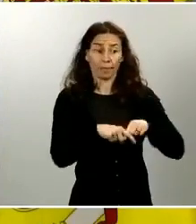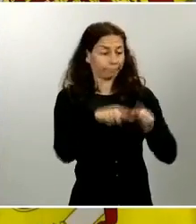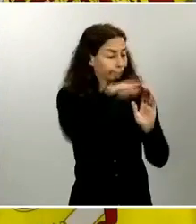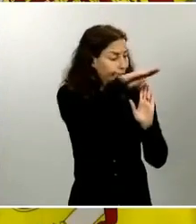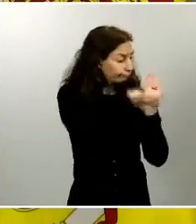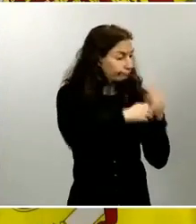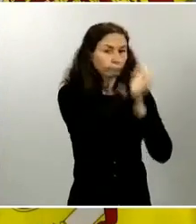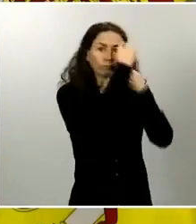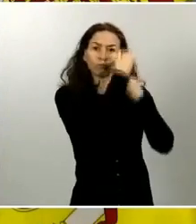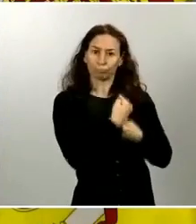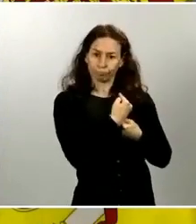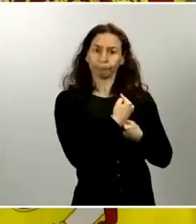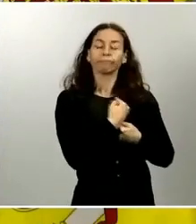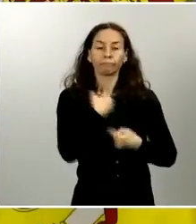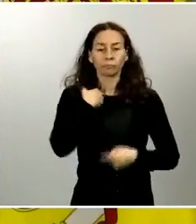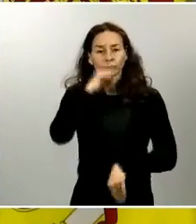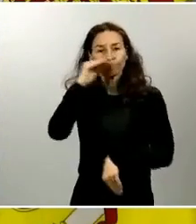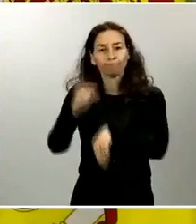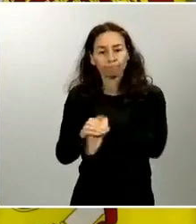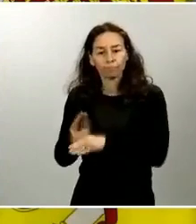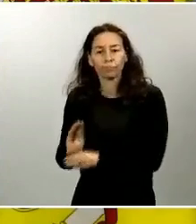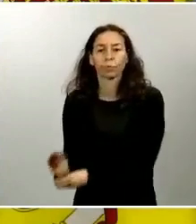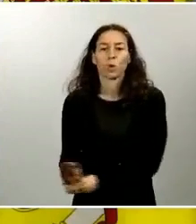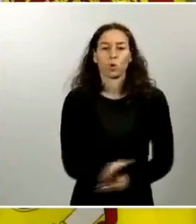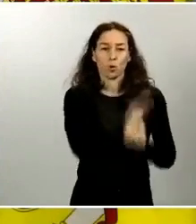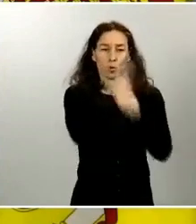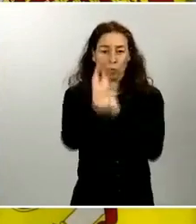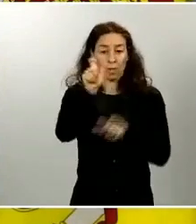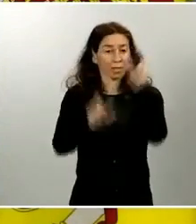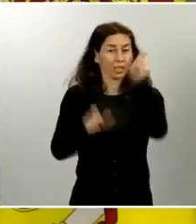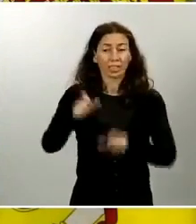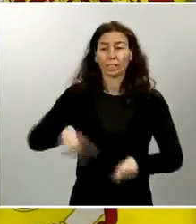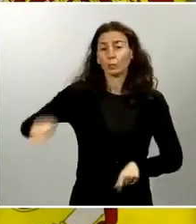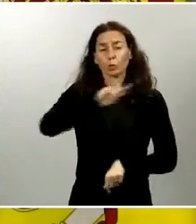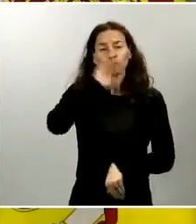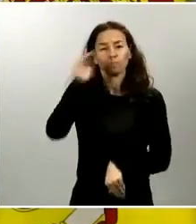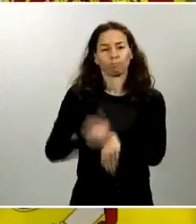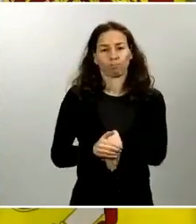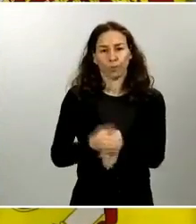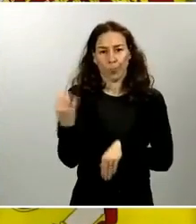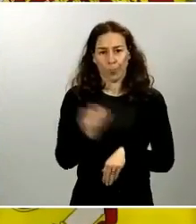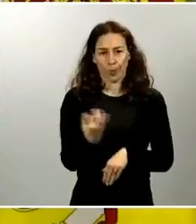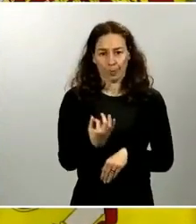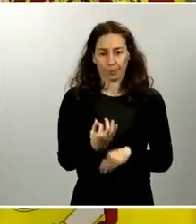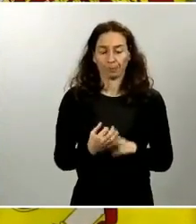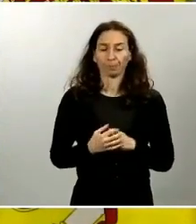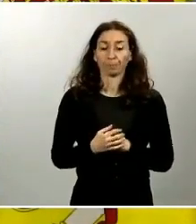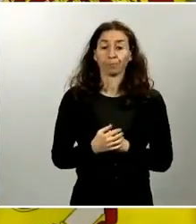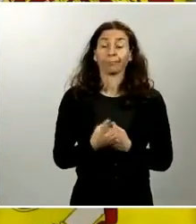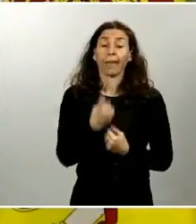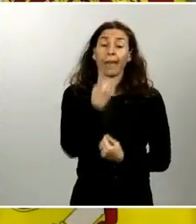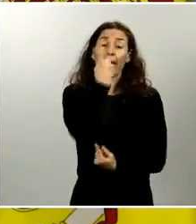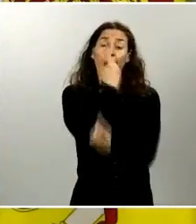velar para que estas medidas se cumplan por todos en ocasiones lamentablemente más de las que nos habría gustado